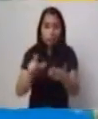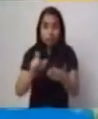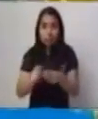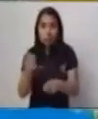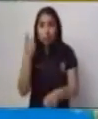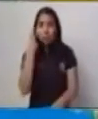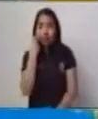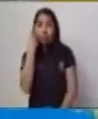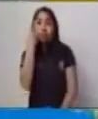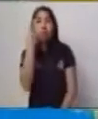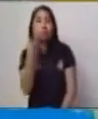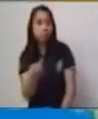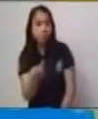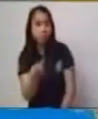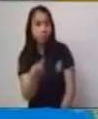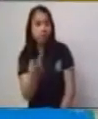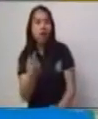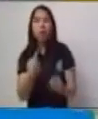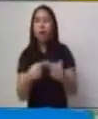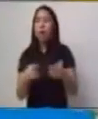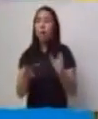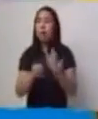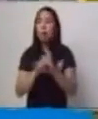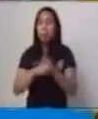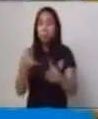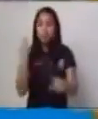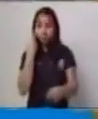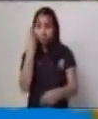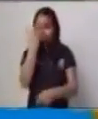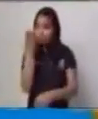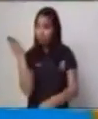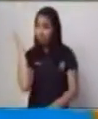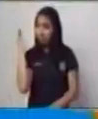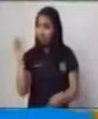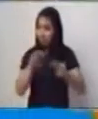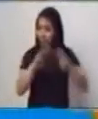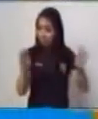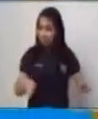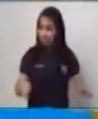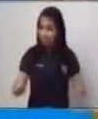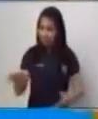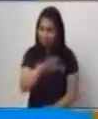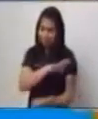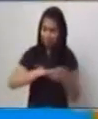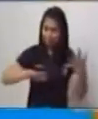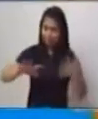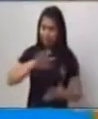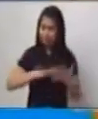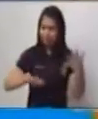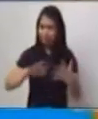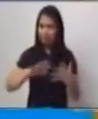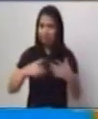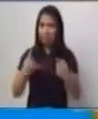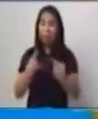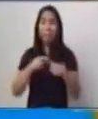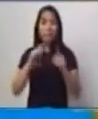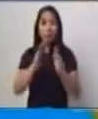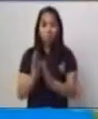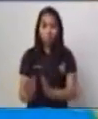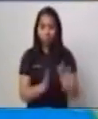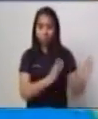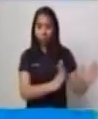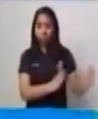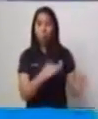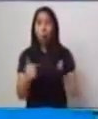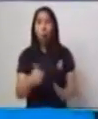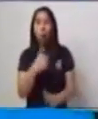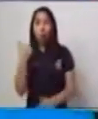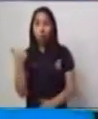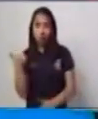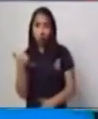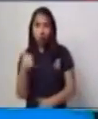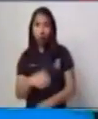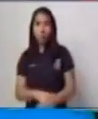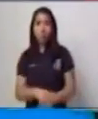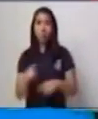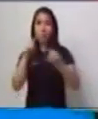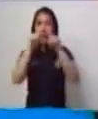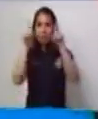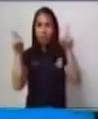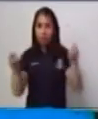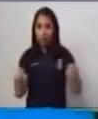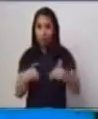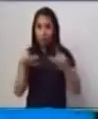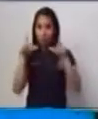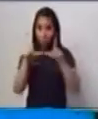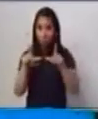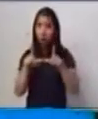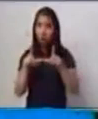paisaje me permite ver de alguna manera todas las líneas, los planos,